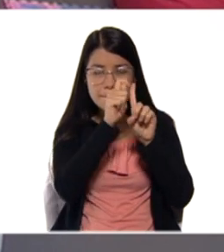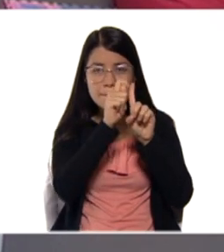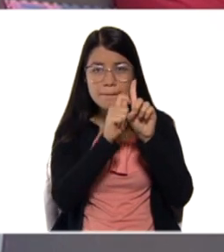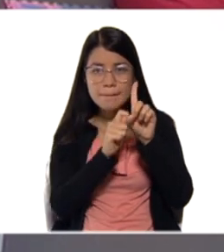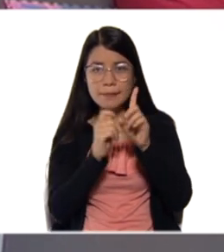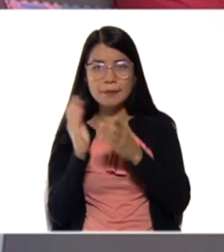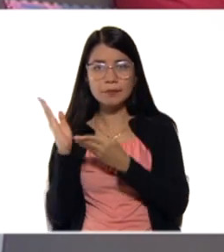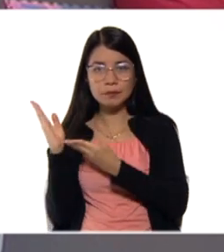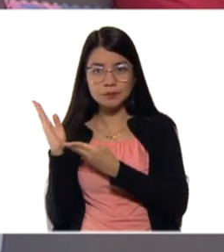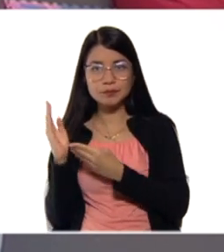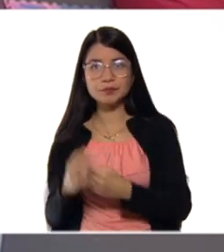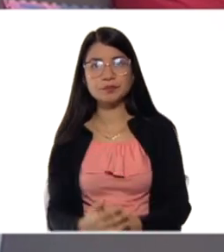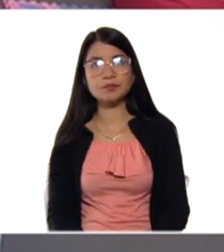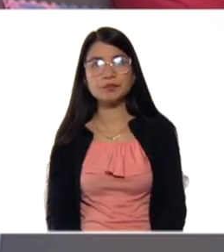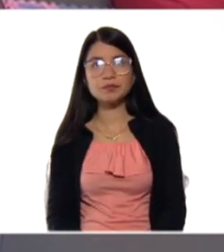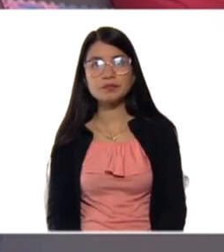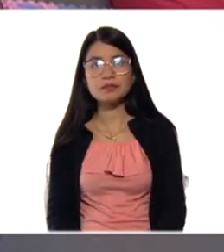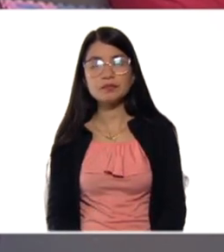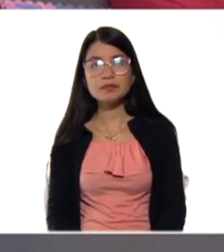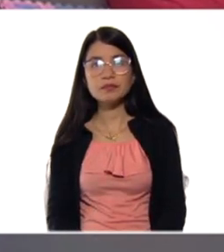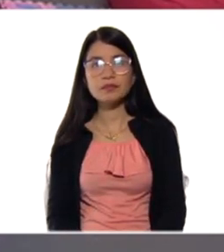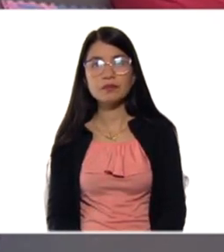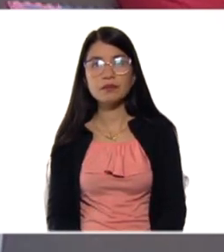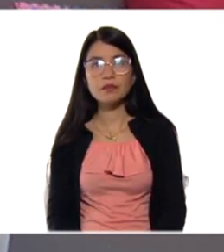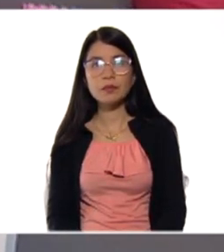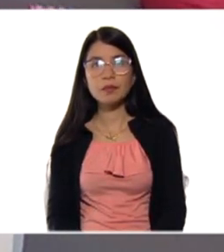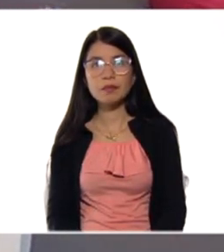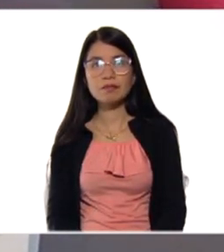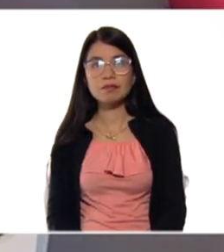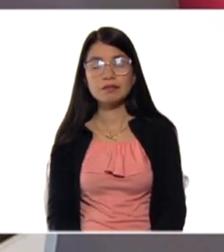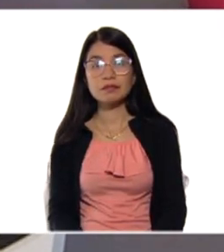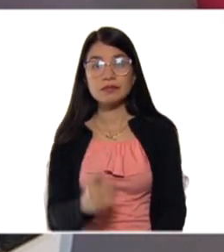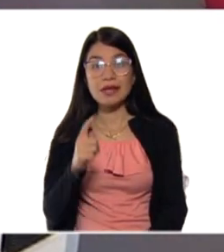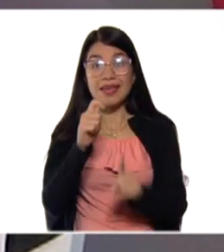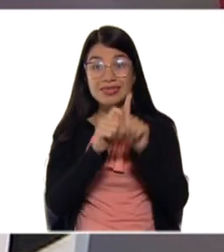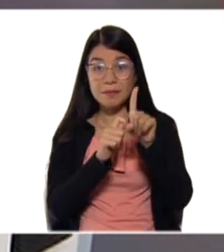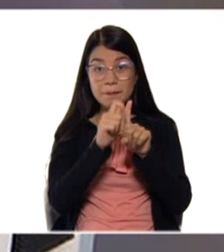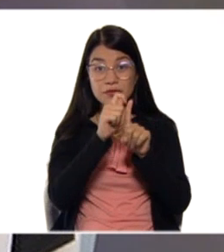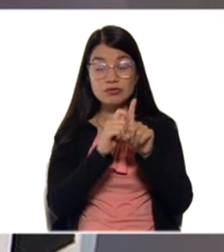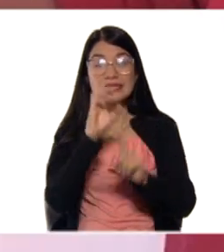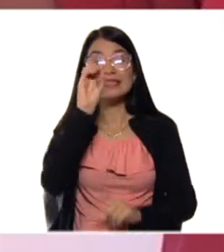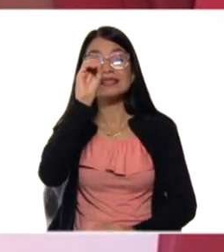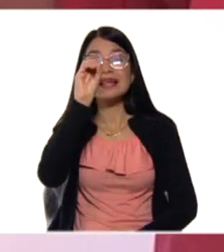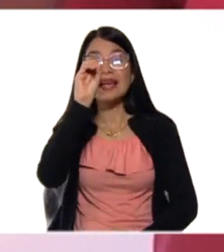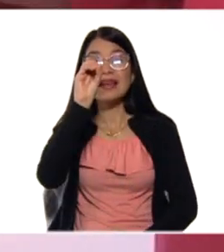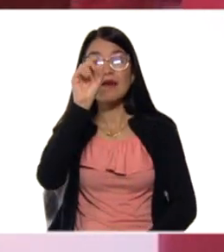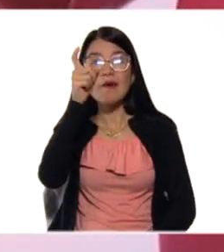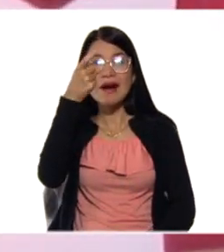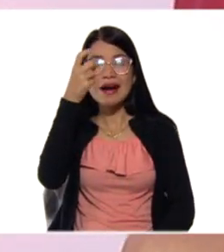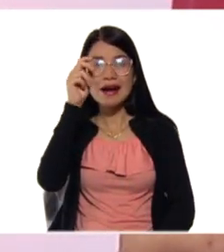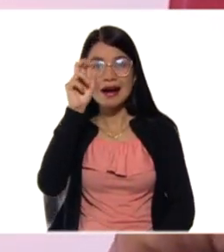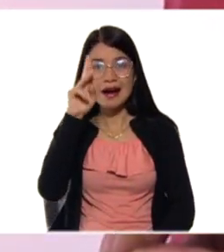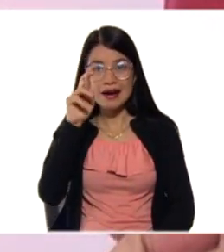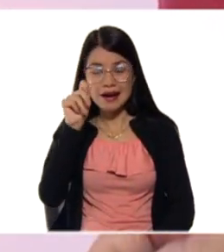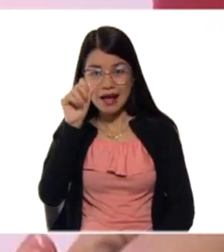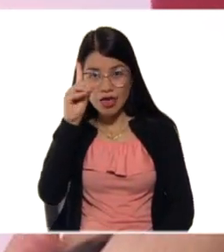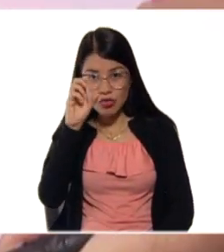Y va a llegar a 0 grados centígrados aproximadamente, ¿sí?